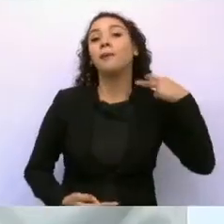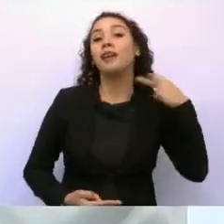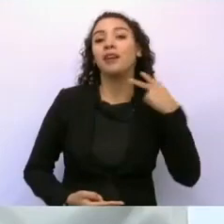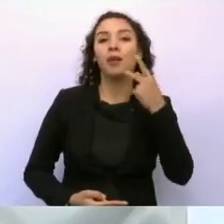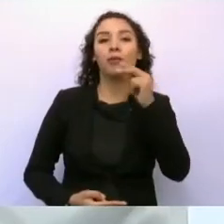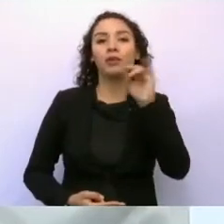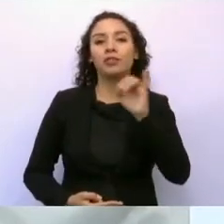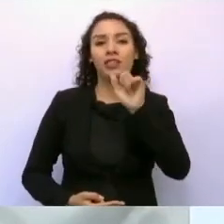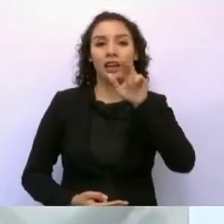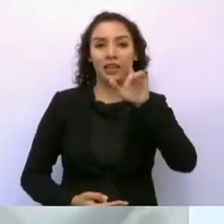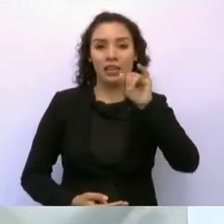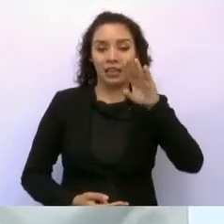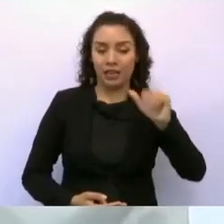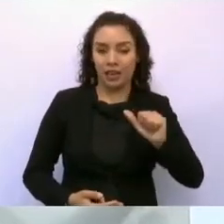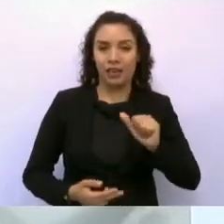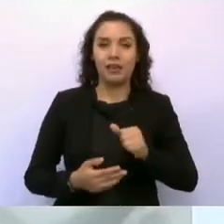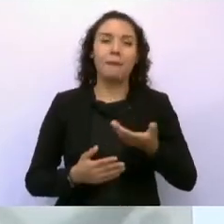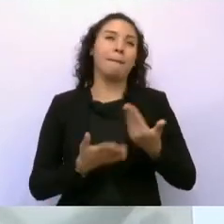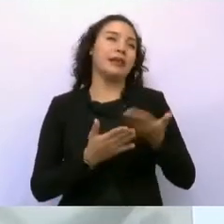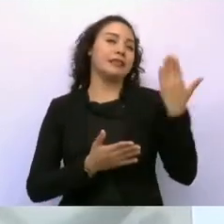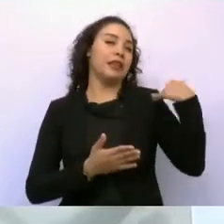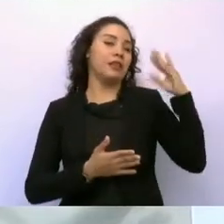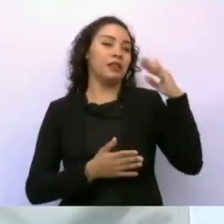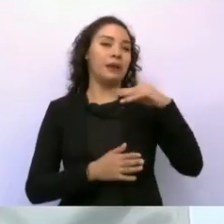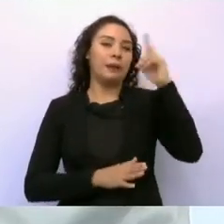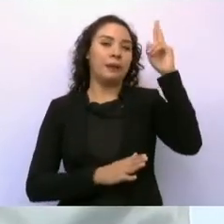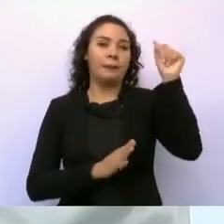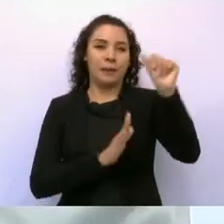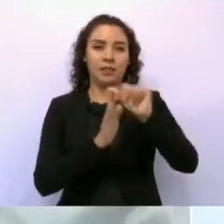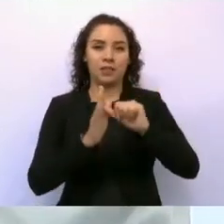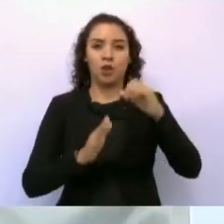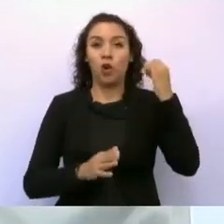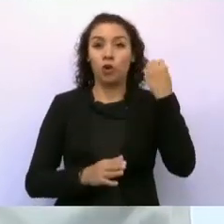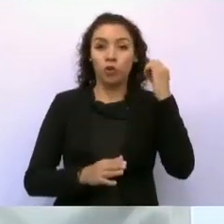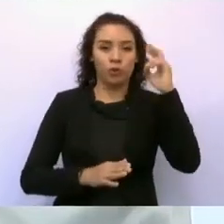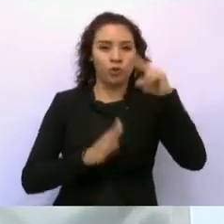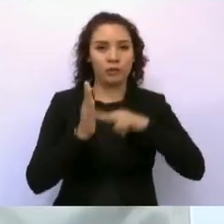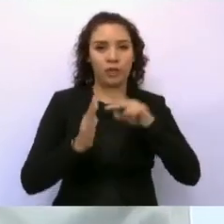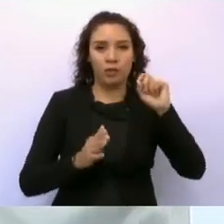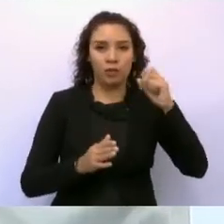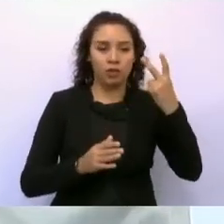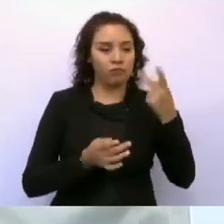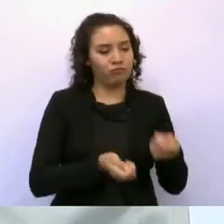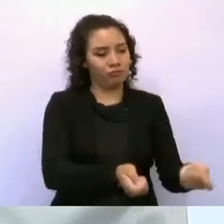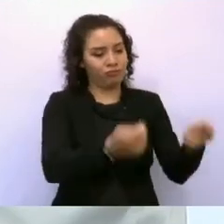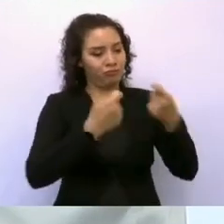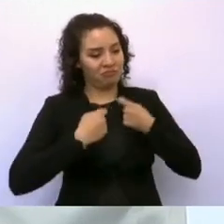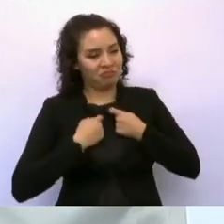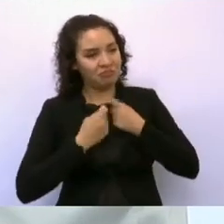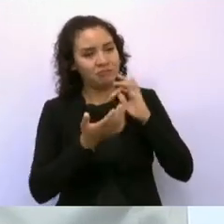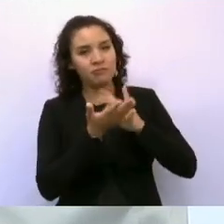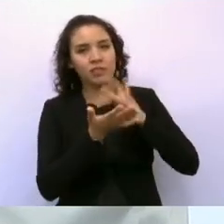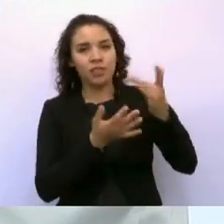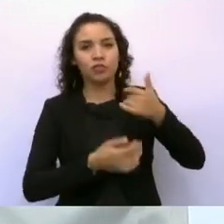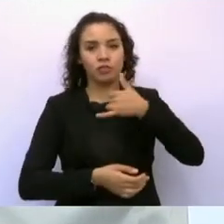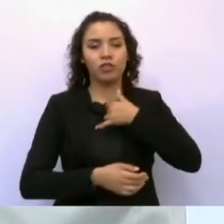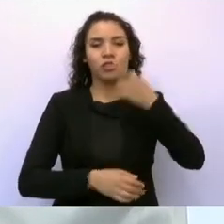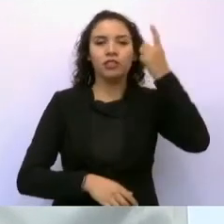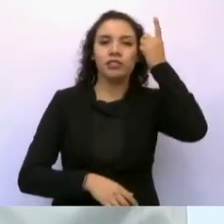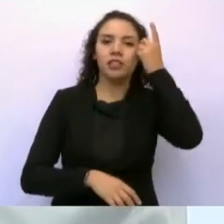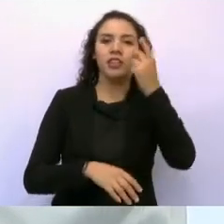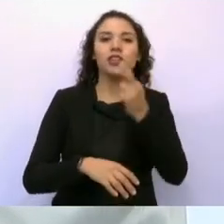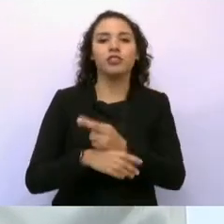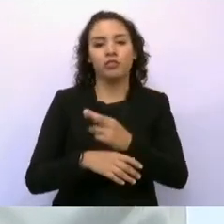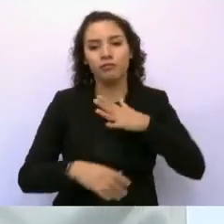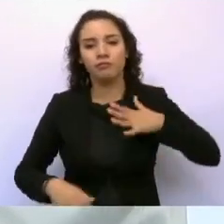el mes de octubre del 2022, tengo el honor de desempeñar el encargo como director de